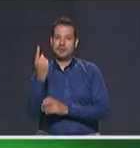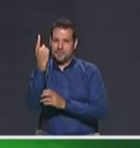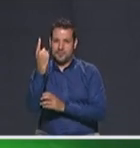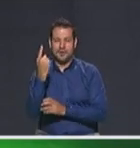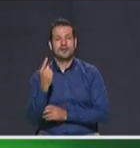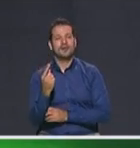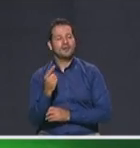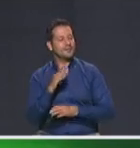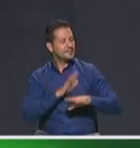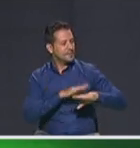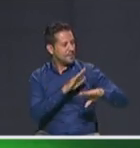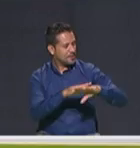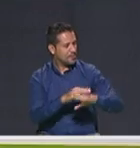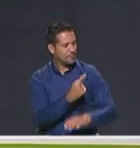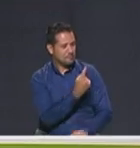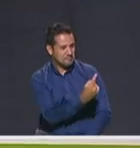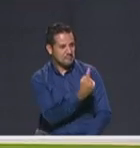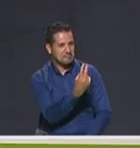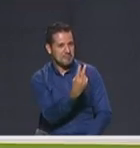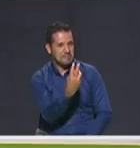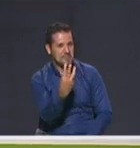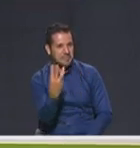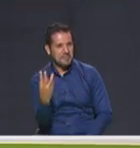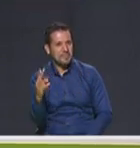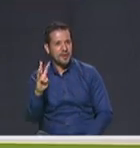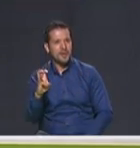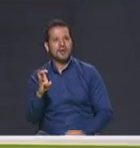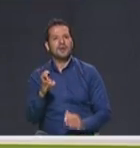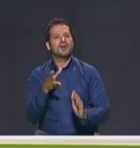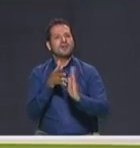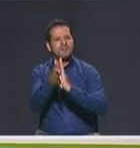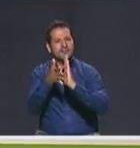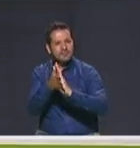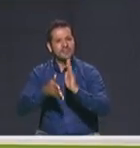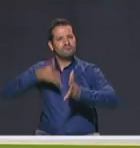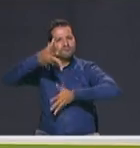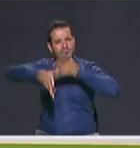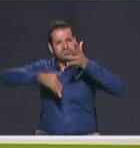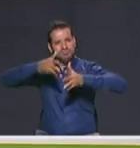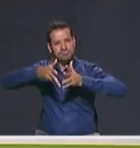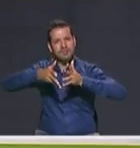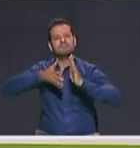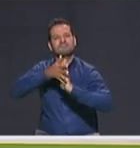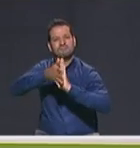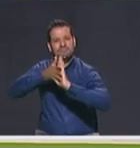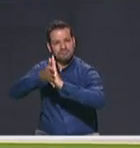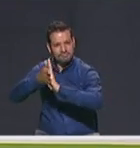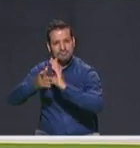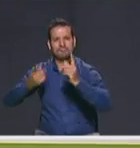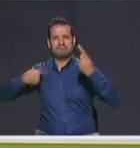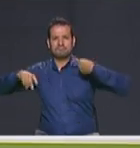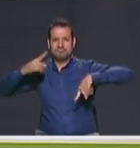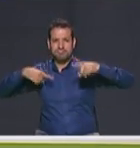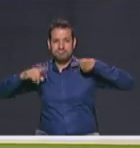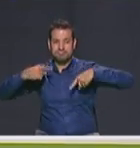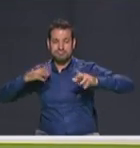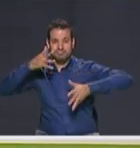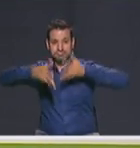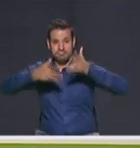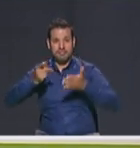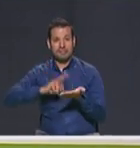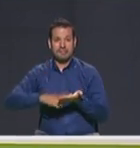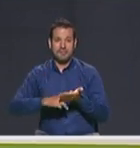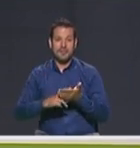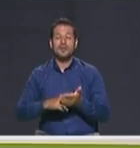de uno en uno. En este debate además contamos con lengua de señas colombianas. Lenguaje de señas colombianas, tenemos intérprete en este momento